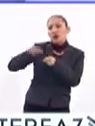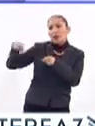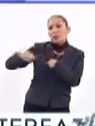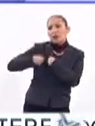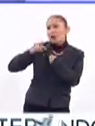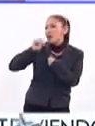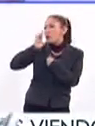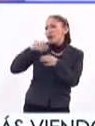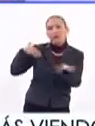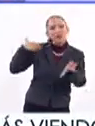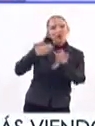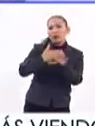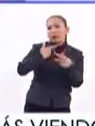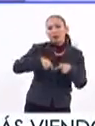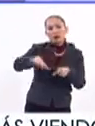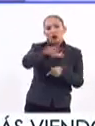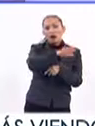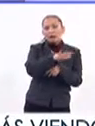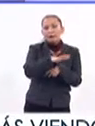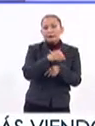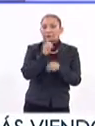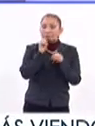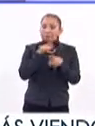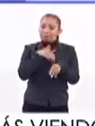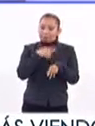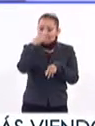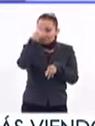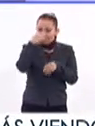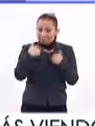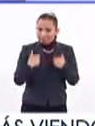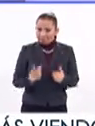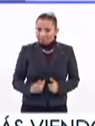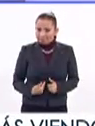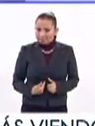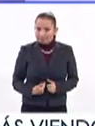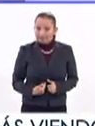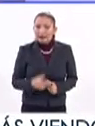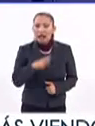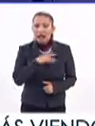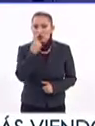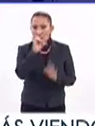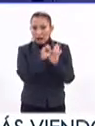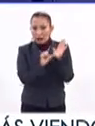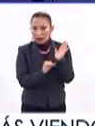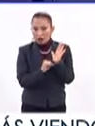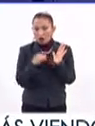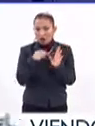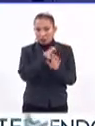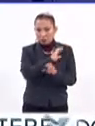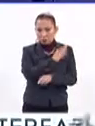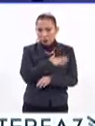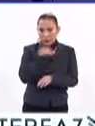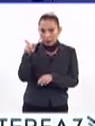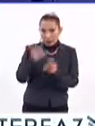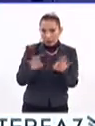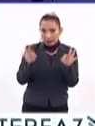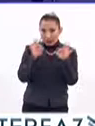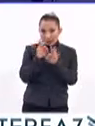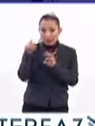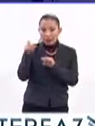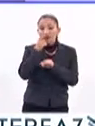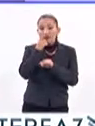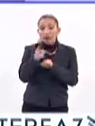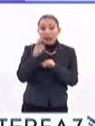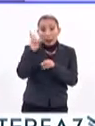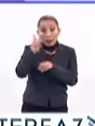puedes llegar a molestar, pues obviamente tú te alineas. O sea, así es la mente humana. De hecho, hay un artículo ahora en España muy impresionante